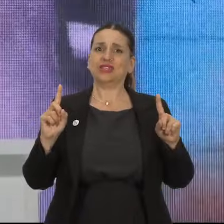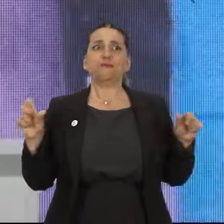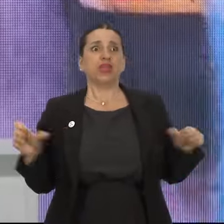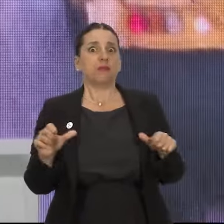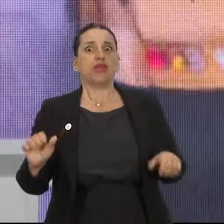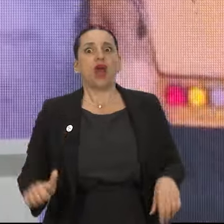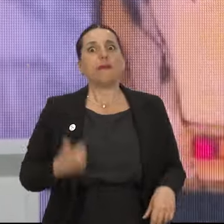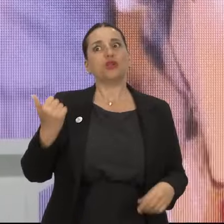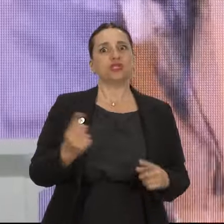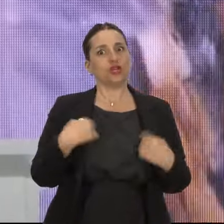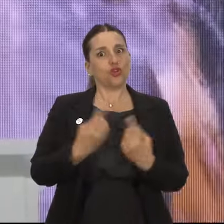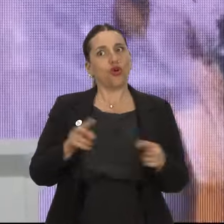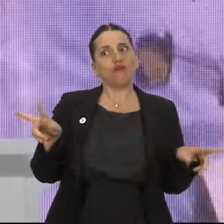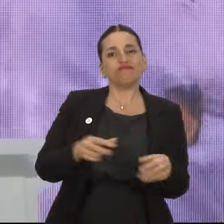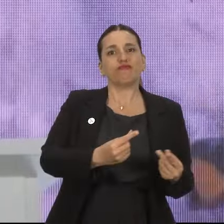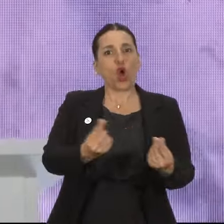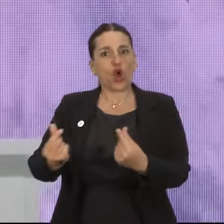termina optimizando los recursos.